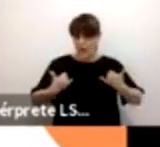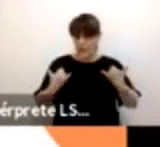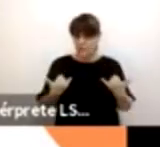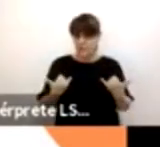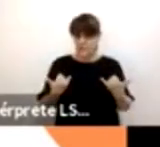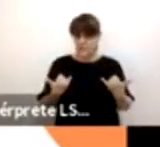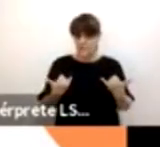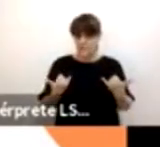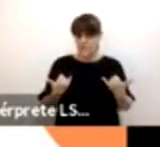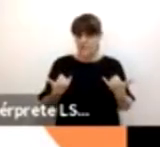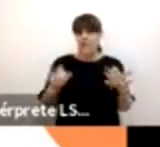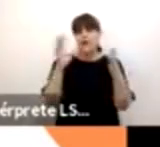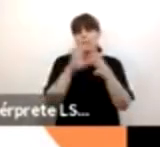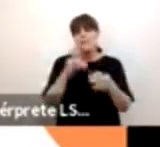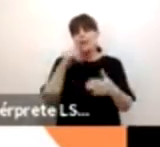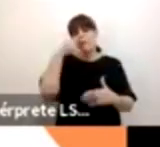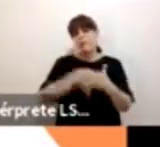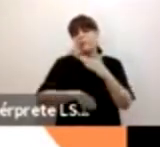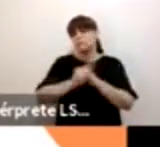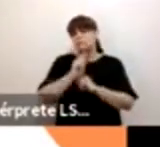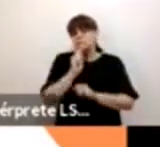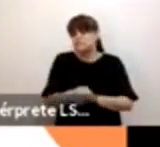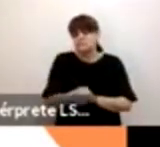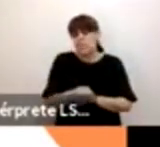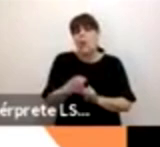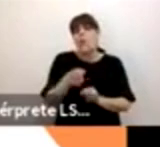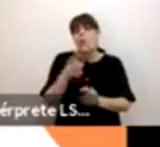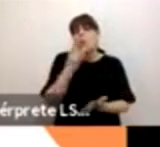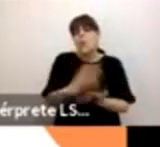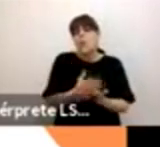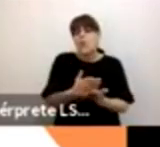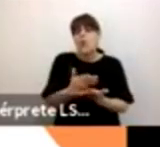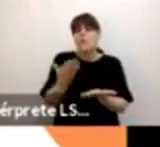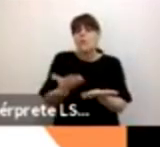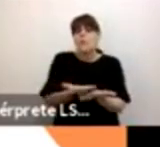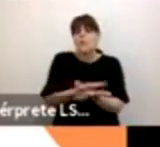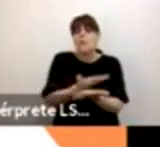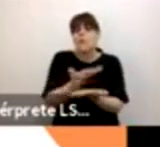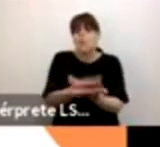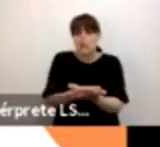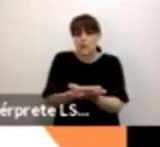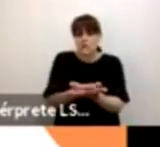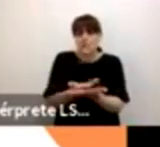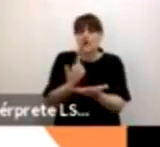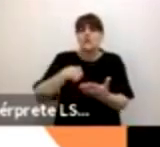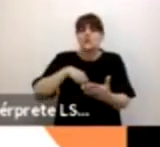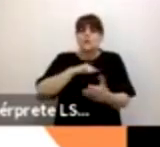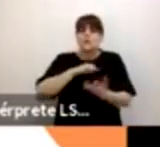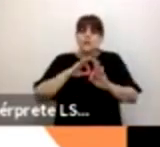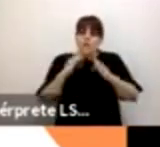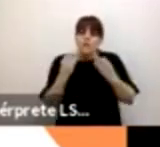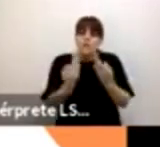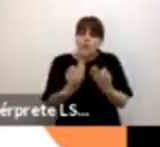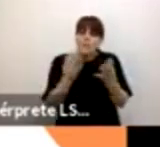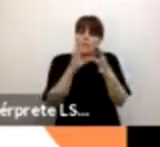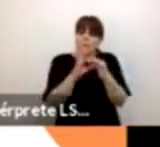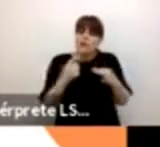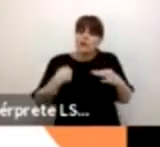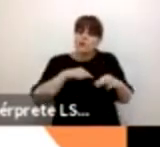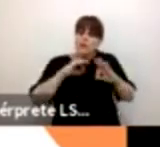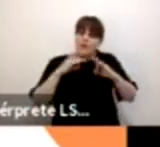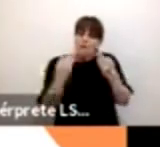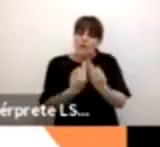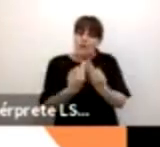explicarles de qué se trata, sino para abordar cuál es la manera en que nosotros tratamos los temas que nos